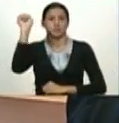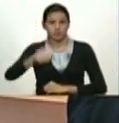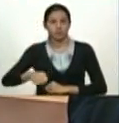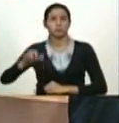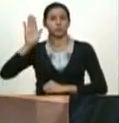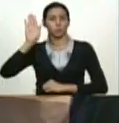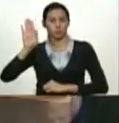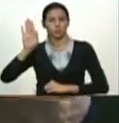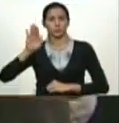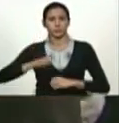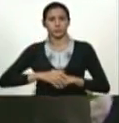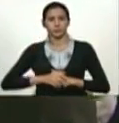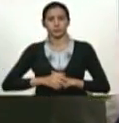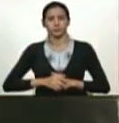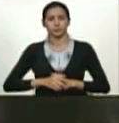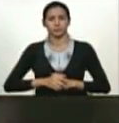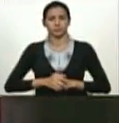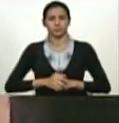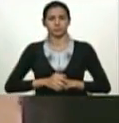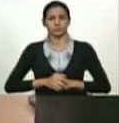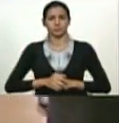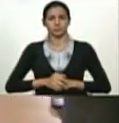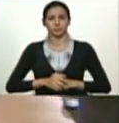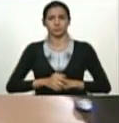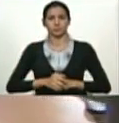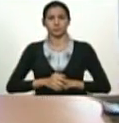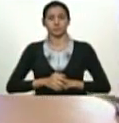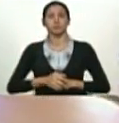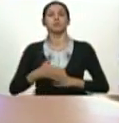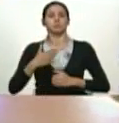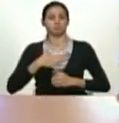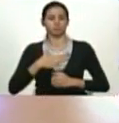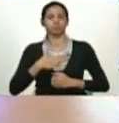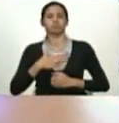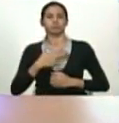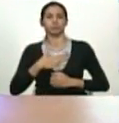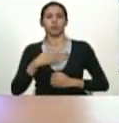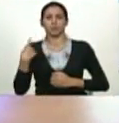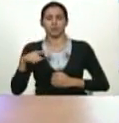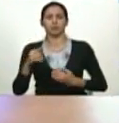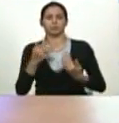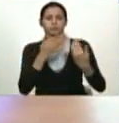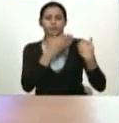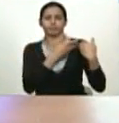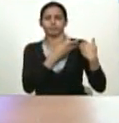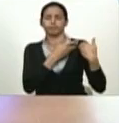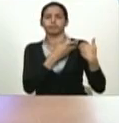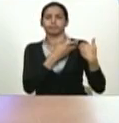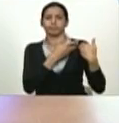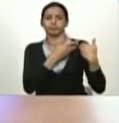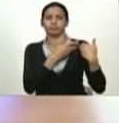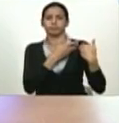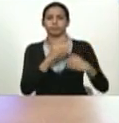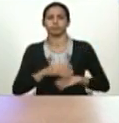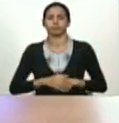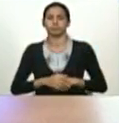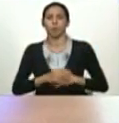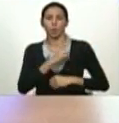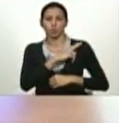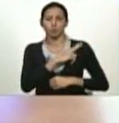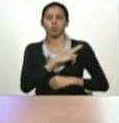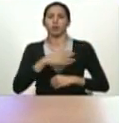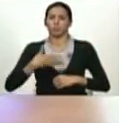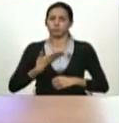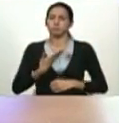las facultades que me da la constitución de la república bolivariana de venezuela como presidente de la